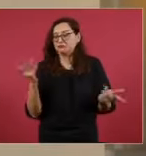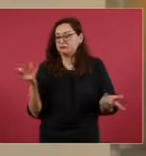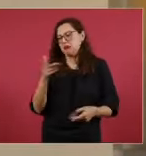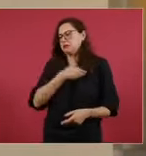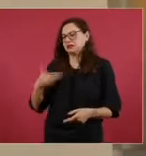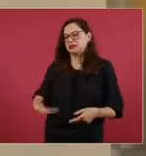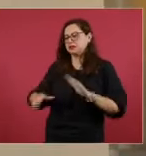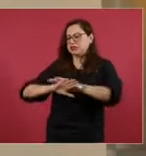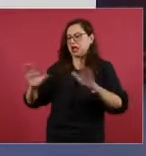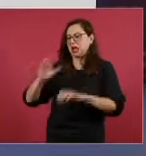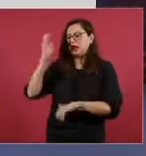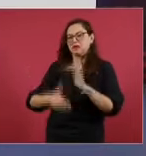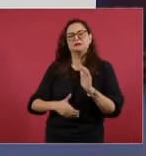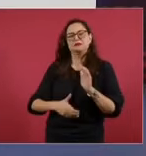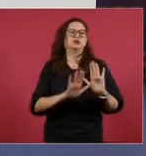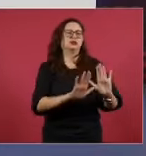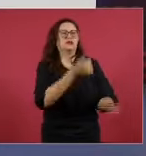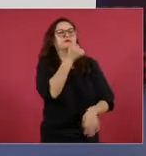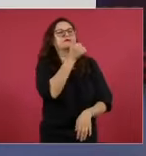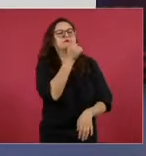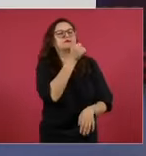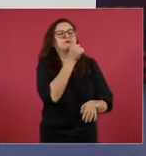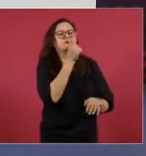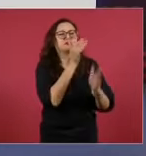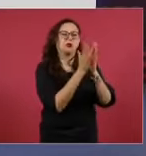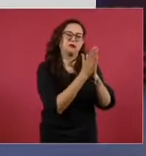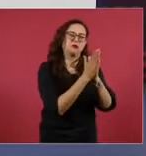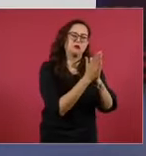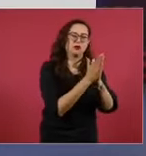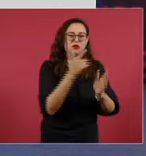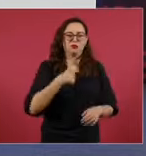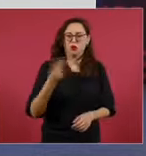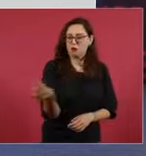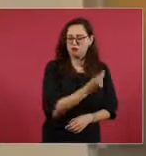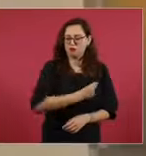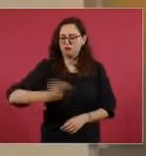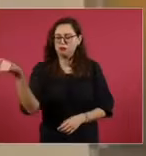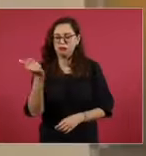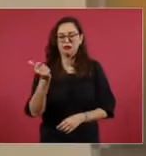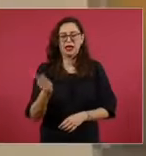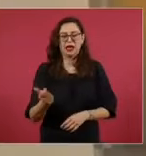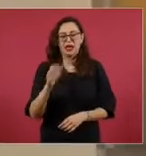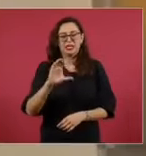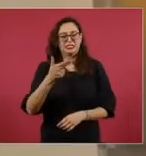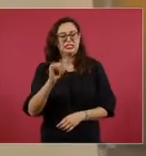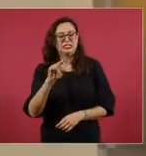amigo, no me mande, no me ande mandando a la chingada antes de tiempo.